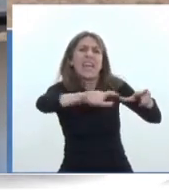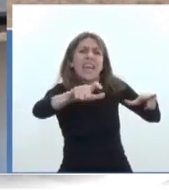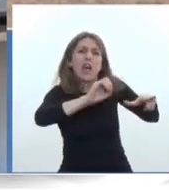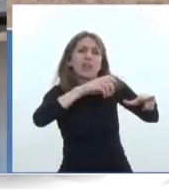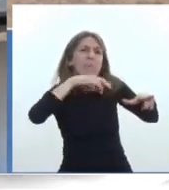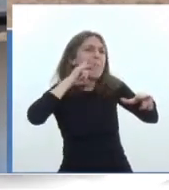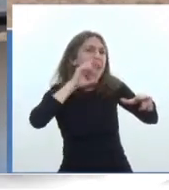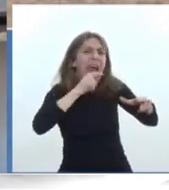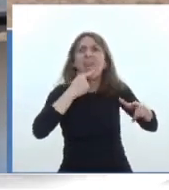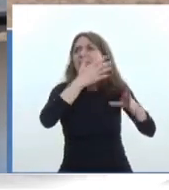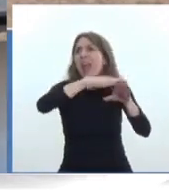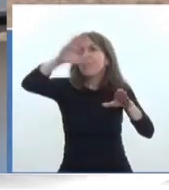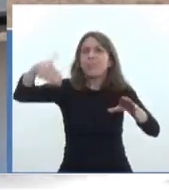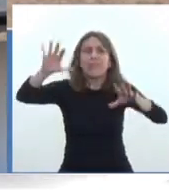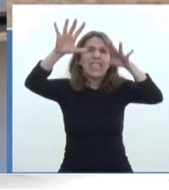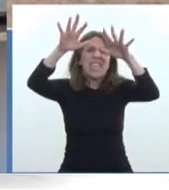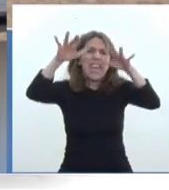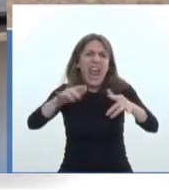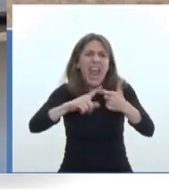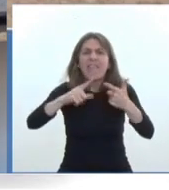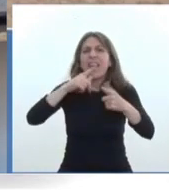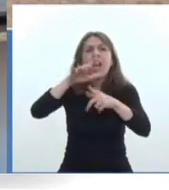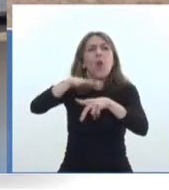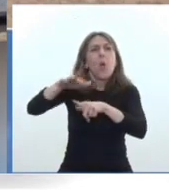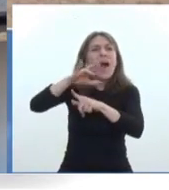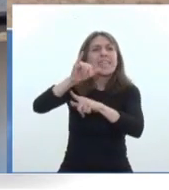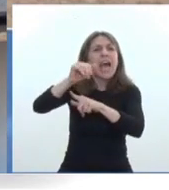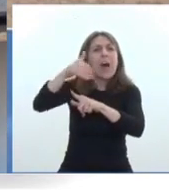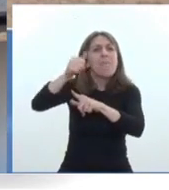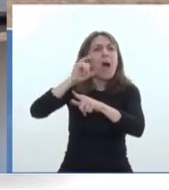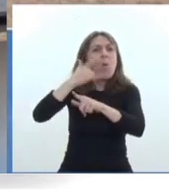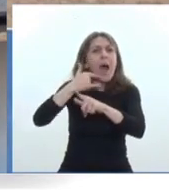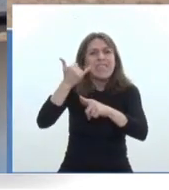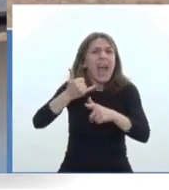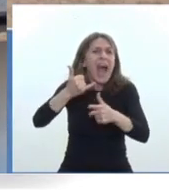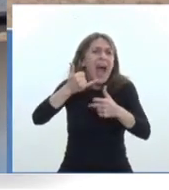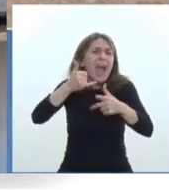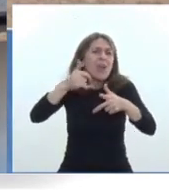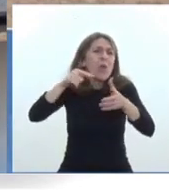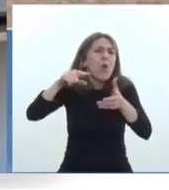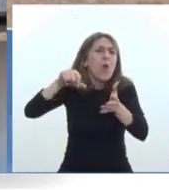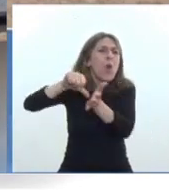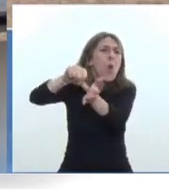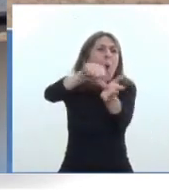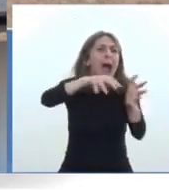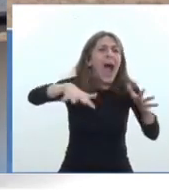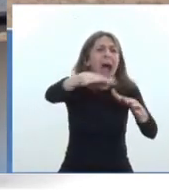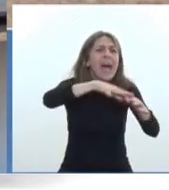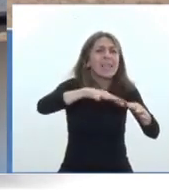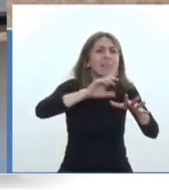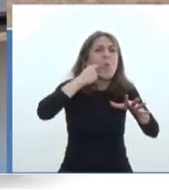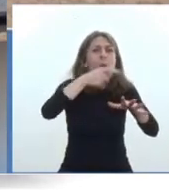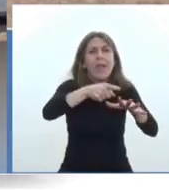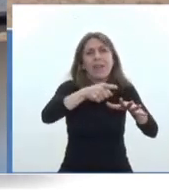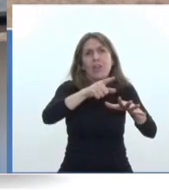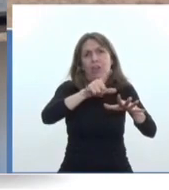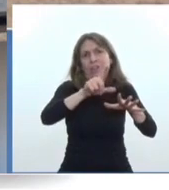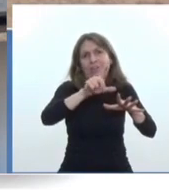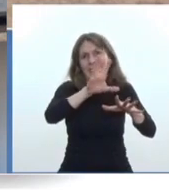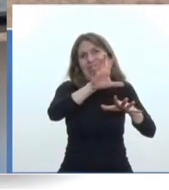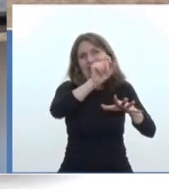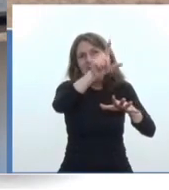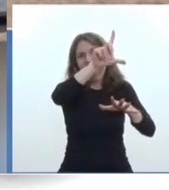nevado, de Zamahuasi, de todo lo lindo que tiene Chilecito y toda La Rioja. Por eso